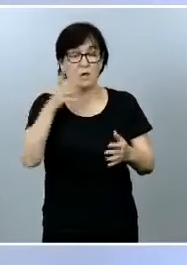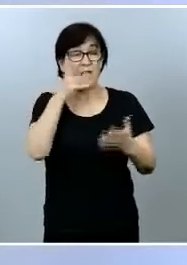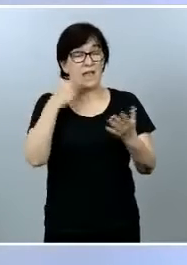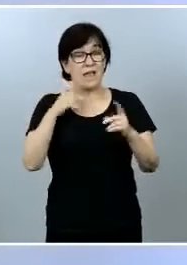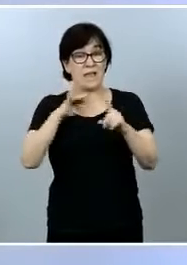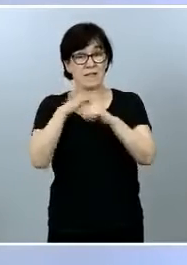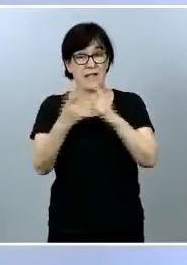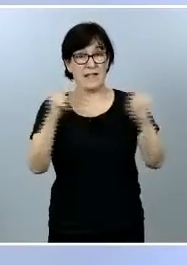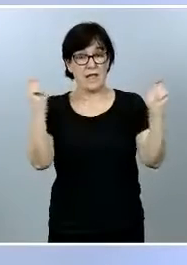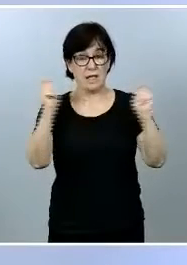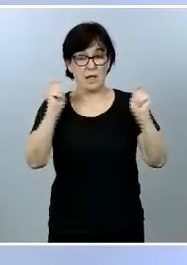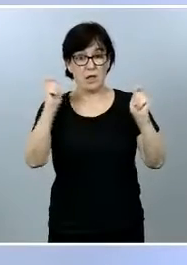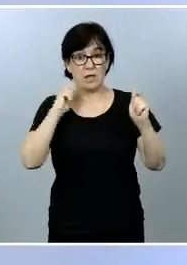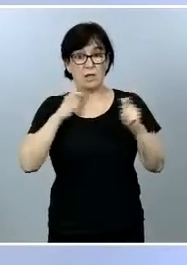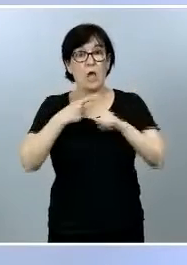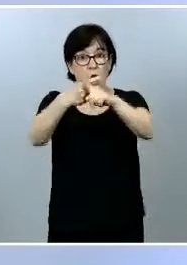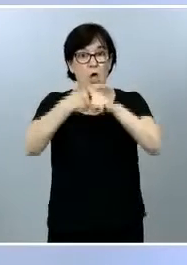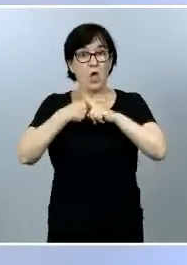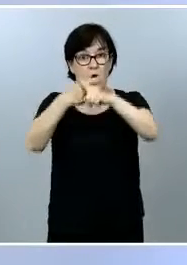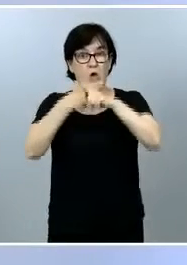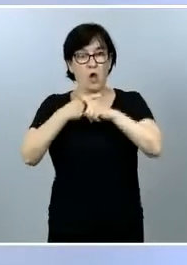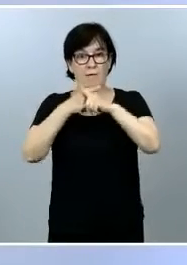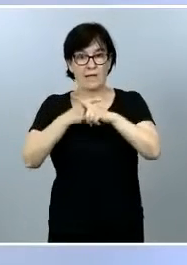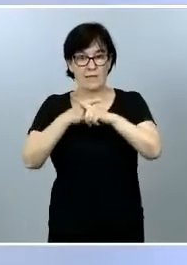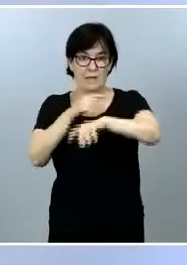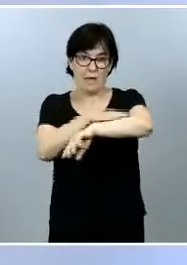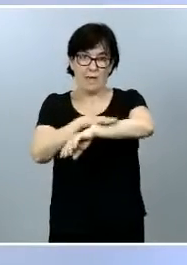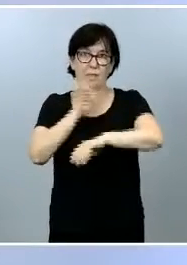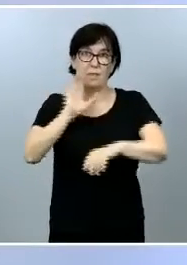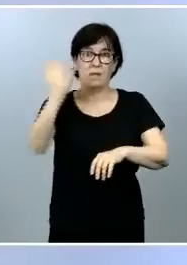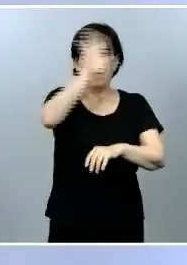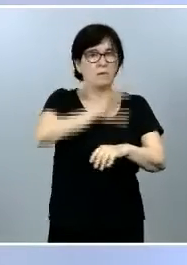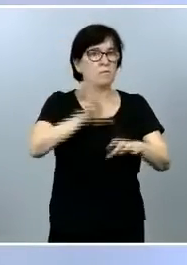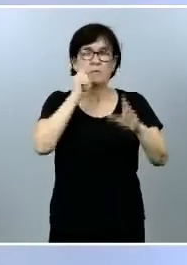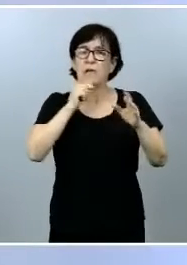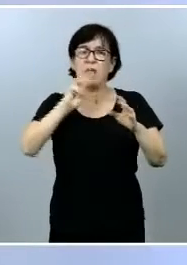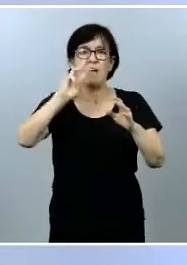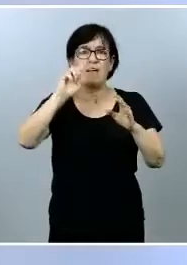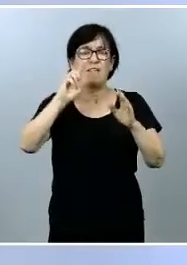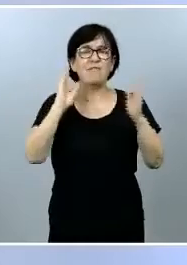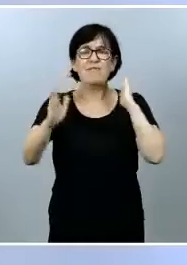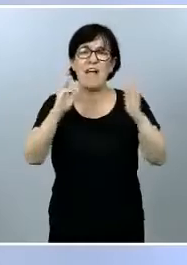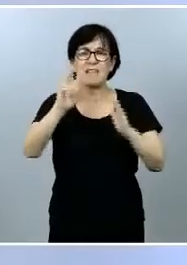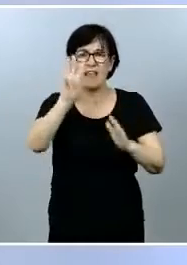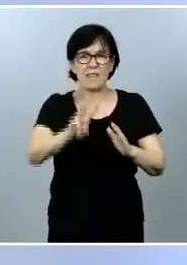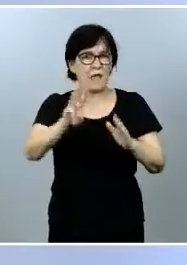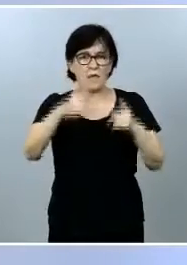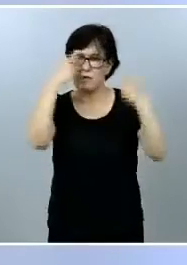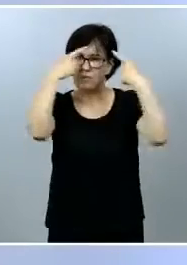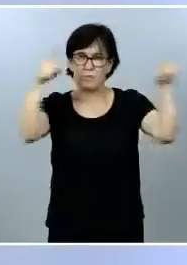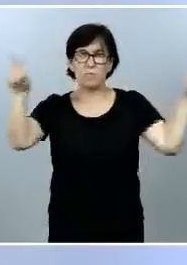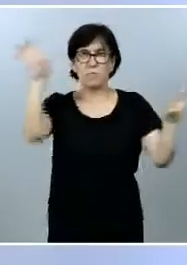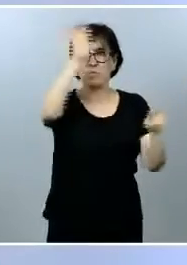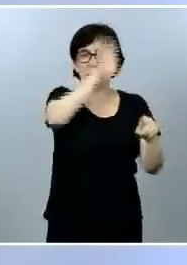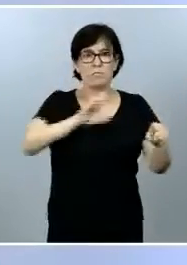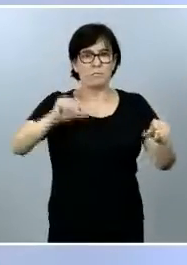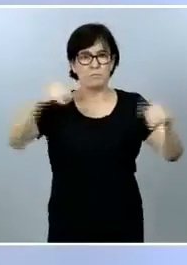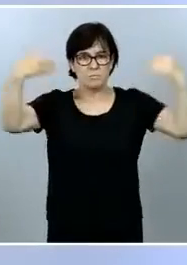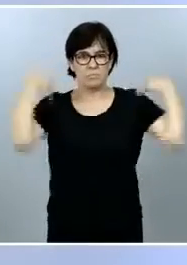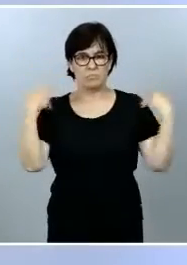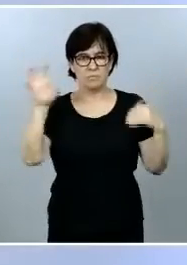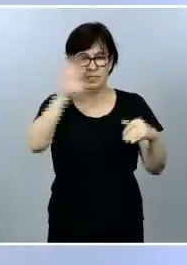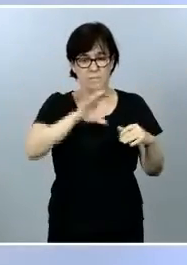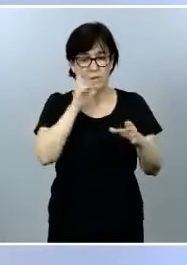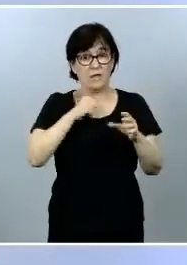de la cogobernanza a la gobernanza plena a partir de la tercera fase de la fase 3 por tanto aquellas unidades territoriales que formen parte de